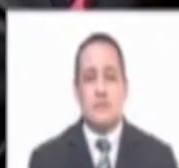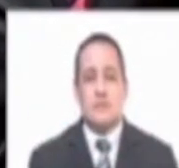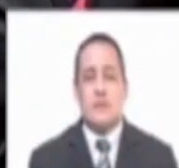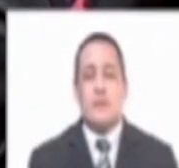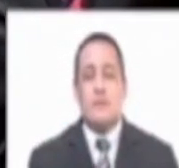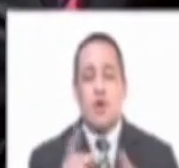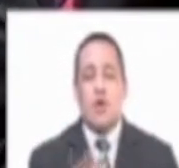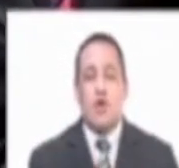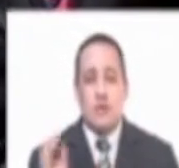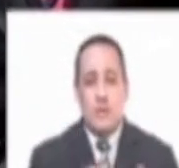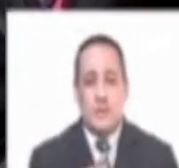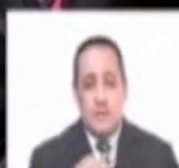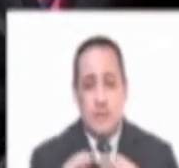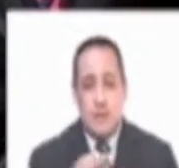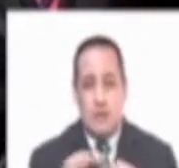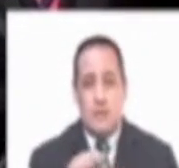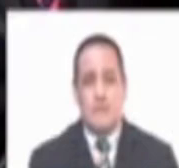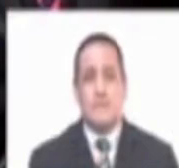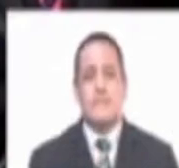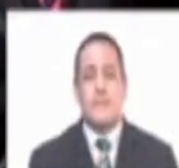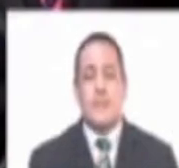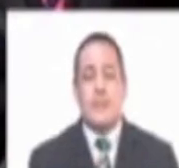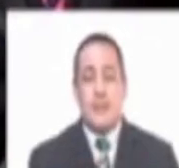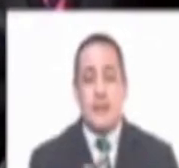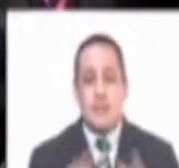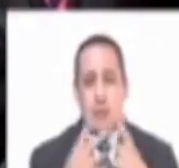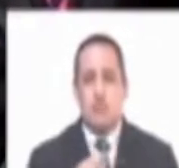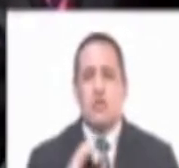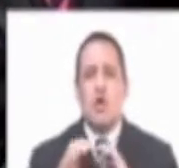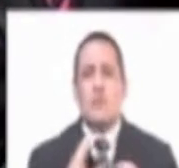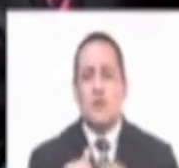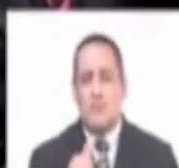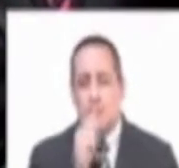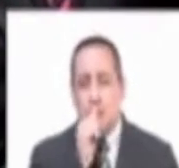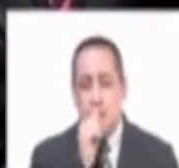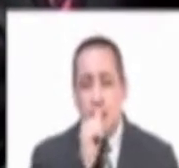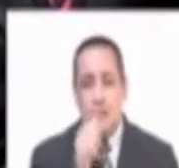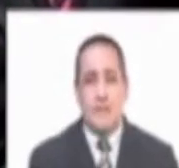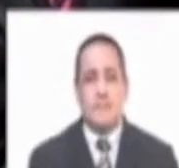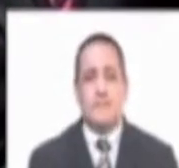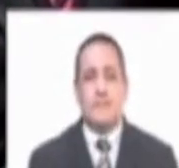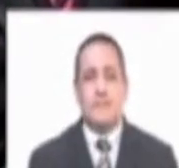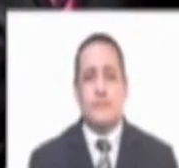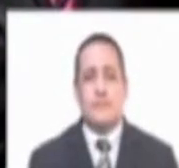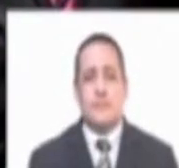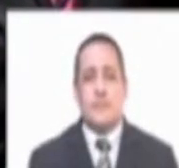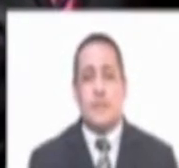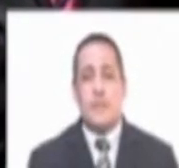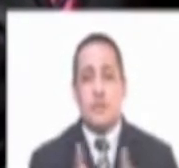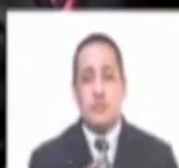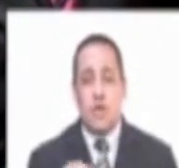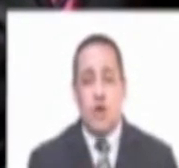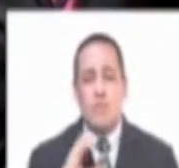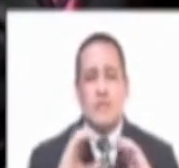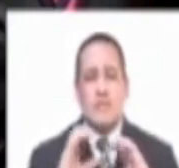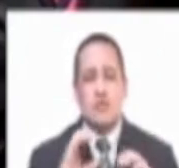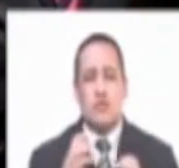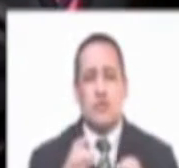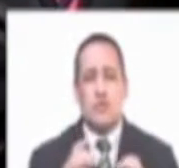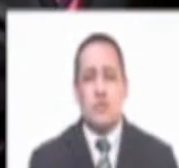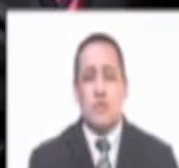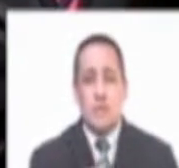Vuelvo a repetir lo que le comenté Eso ha sido una conversación privada Una conversación